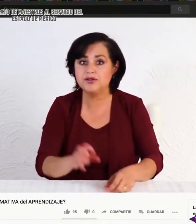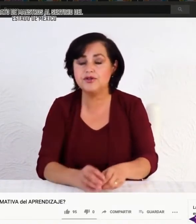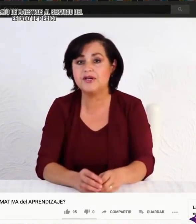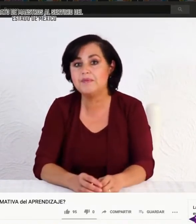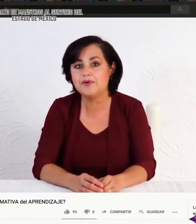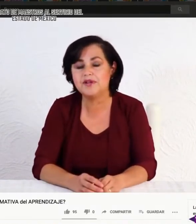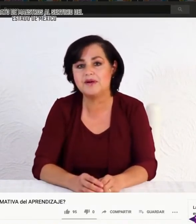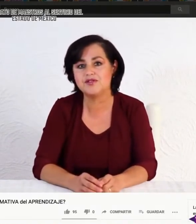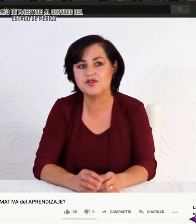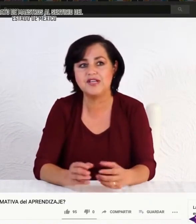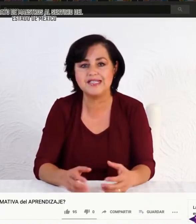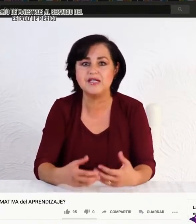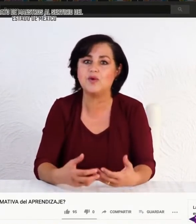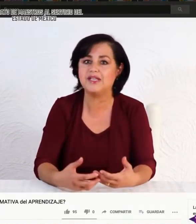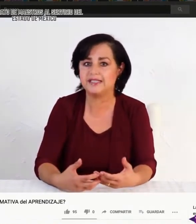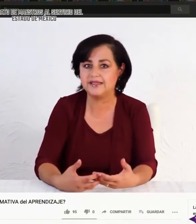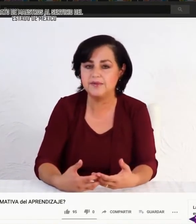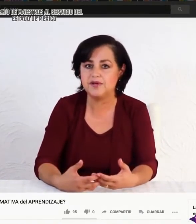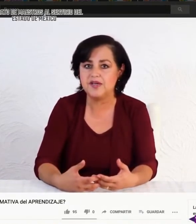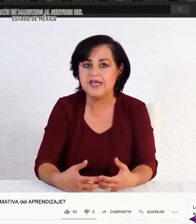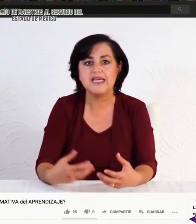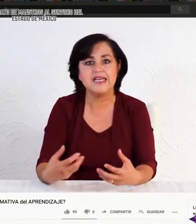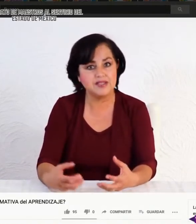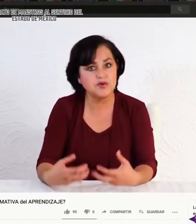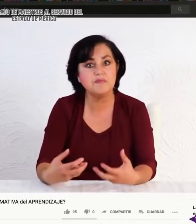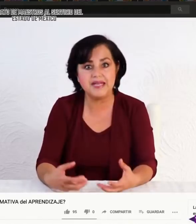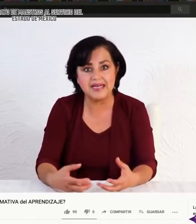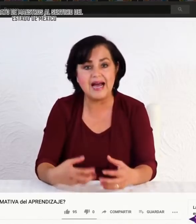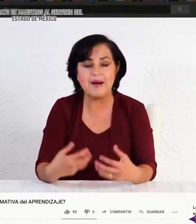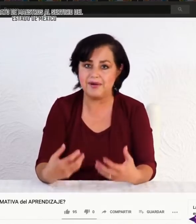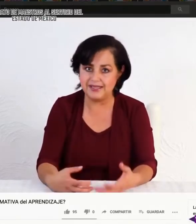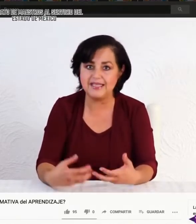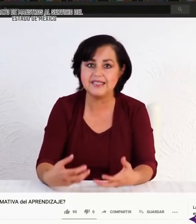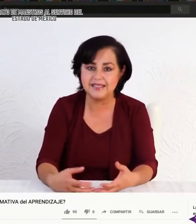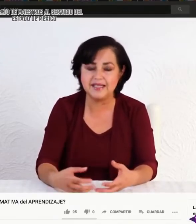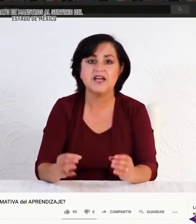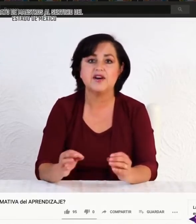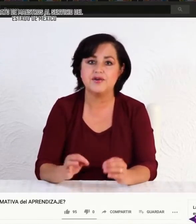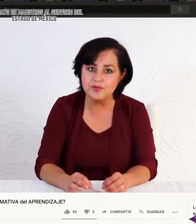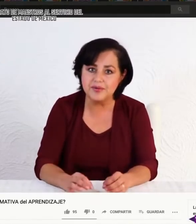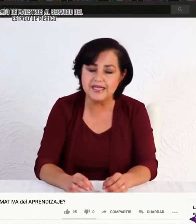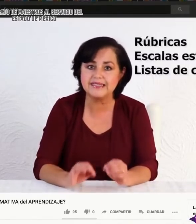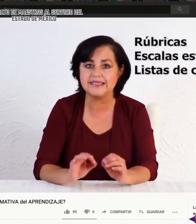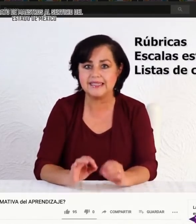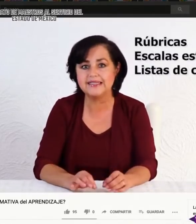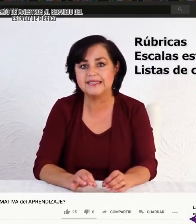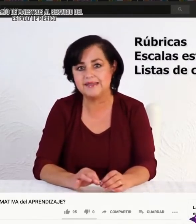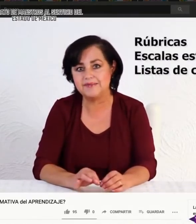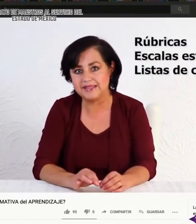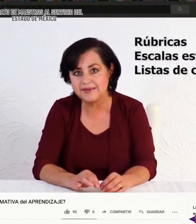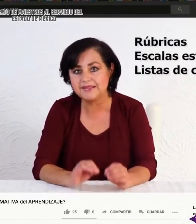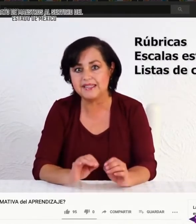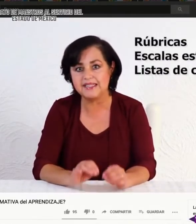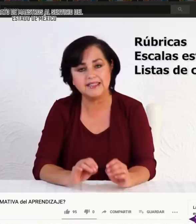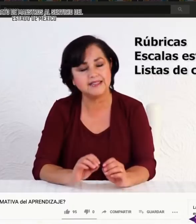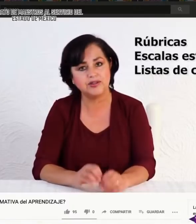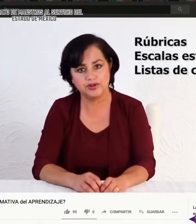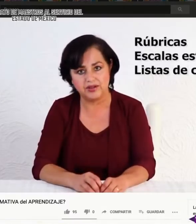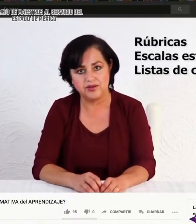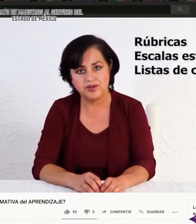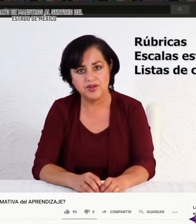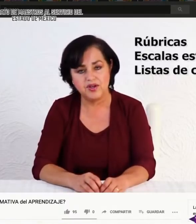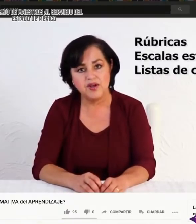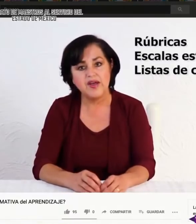Pero el otro campo de evaluación es igualitativo, y eso implica aprender a ser rúbricas, escalas estimativas y